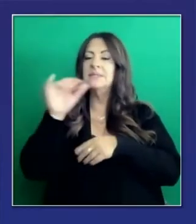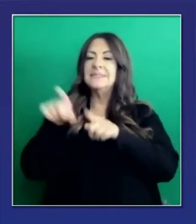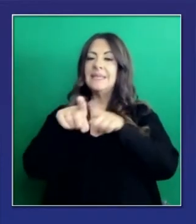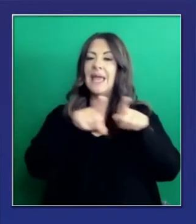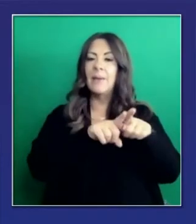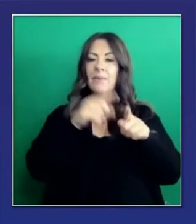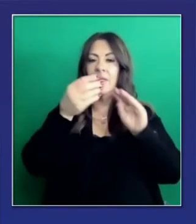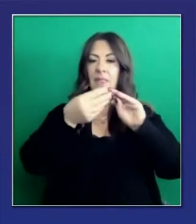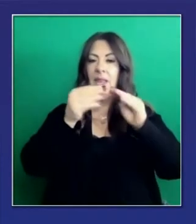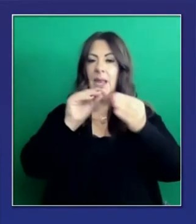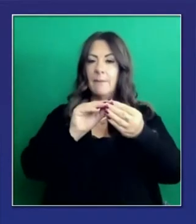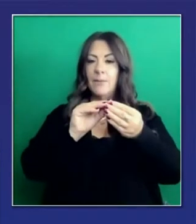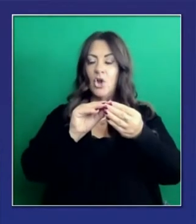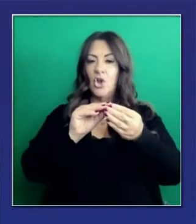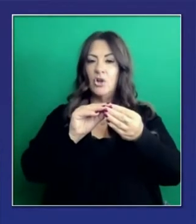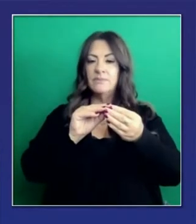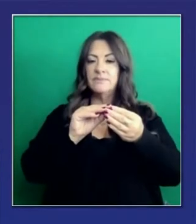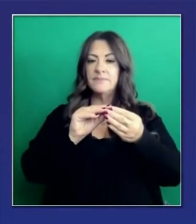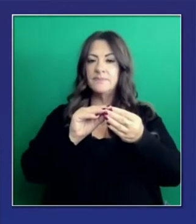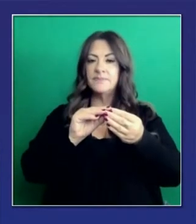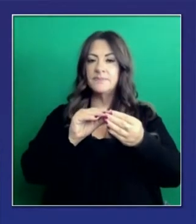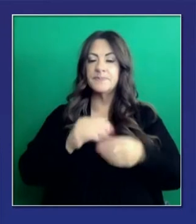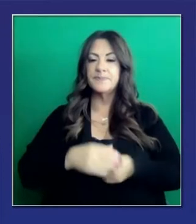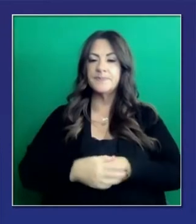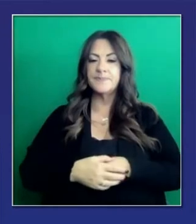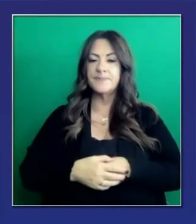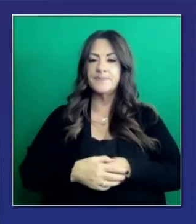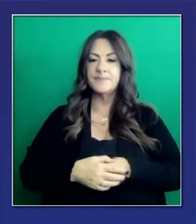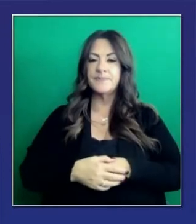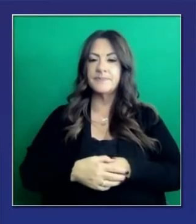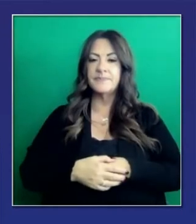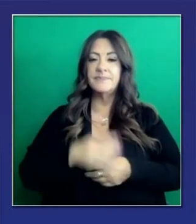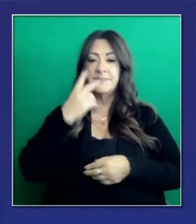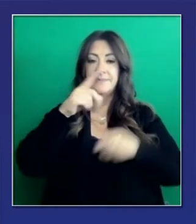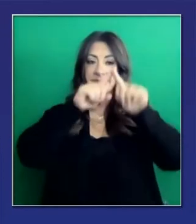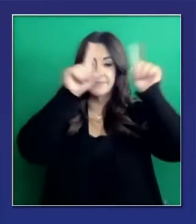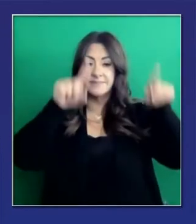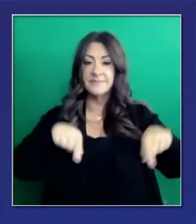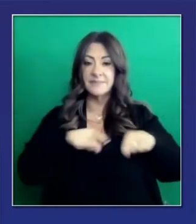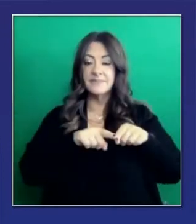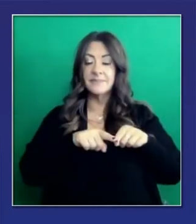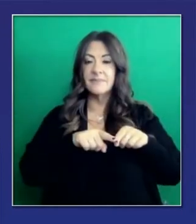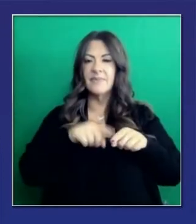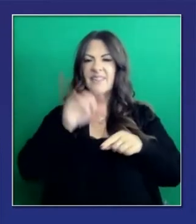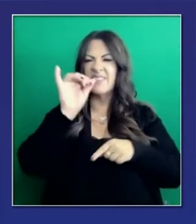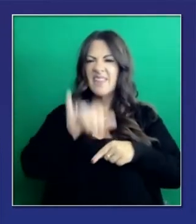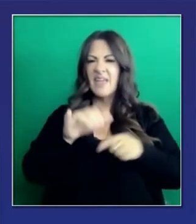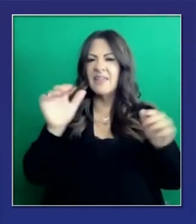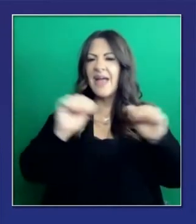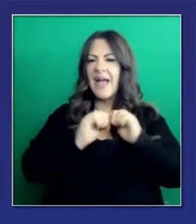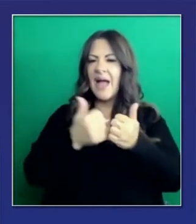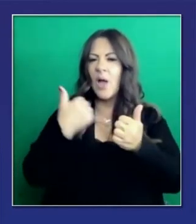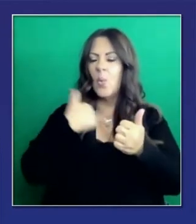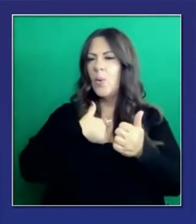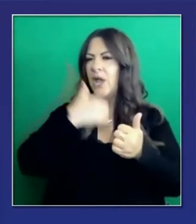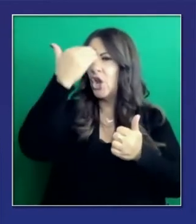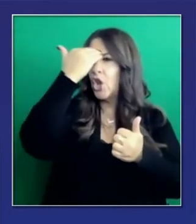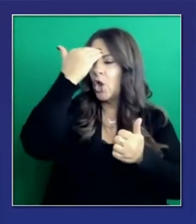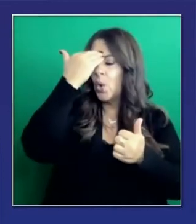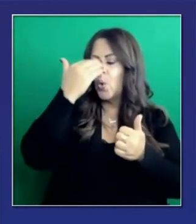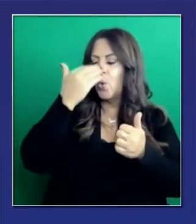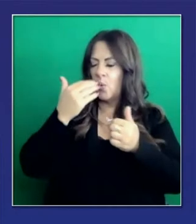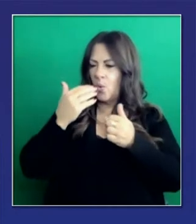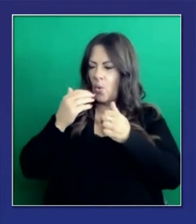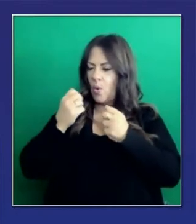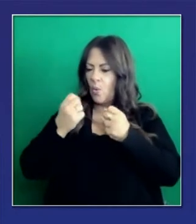datos que ve en la pantalla. Esto muestra dónde anticipamos en pasado en el modelo, dónde serán